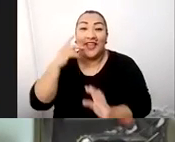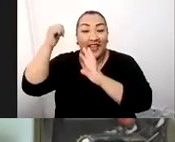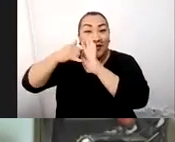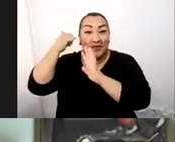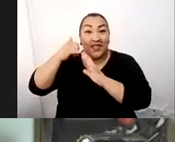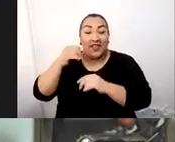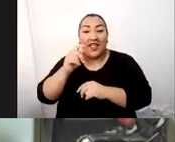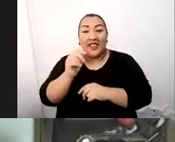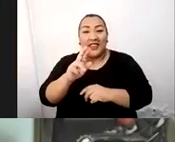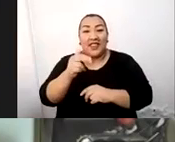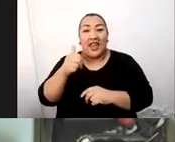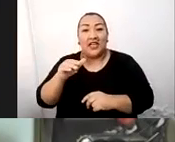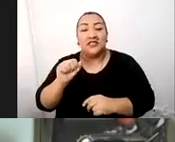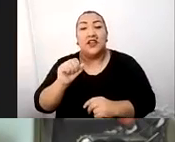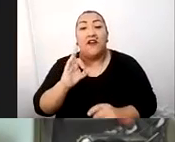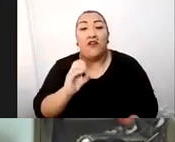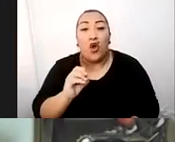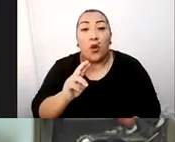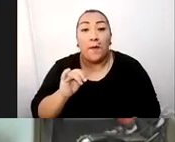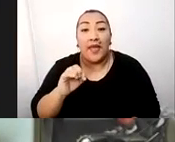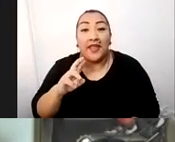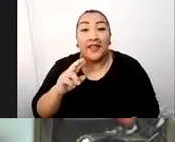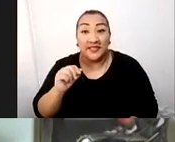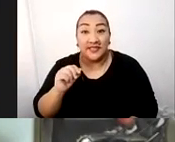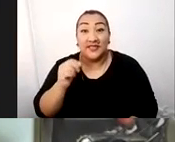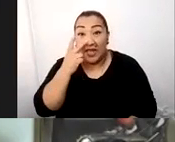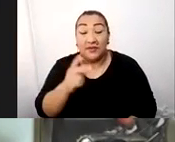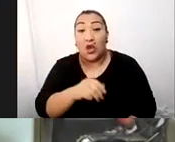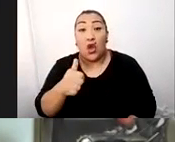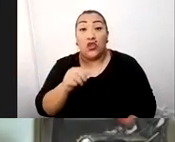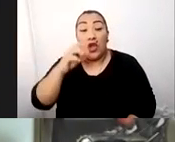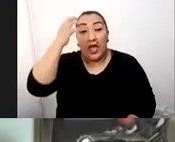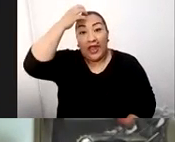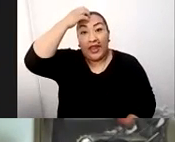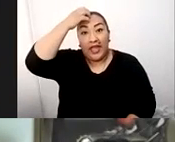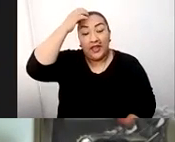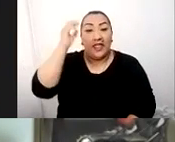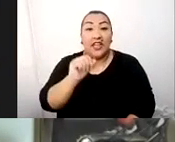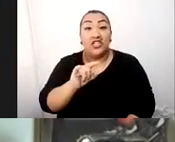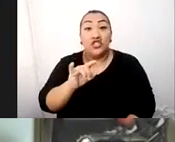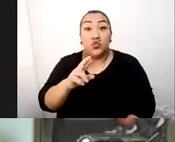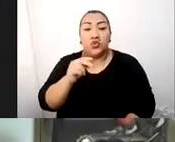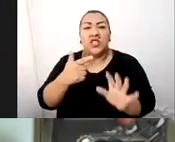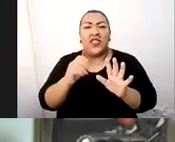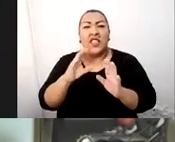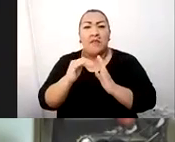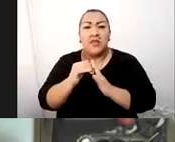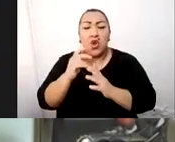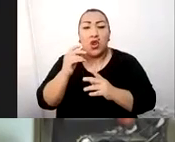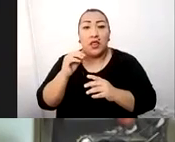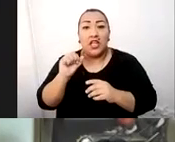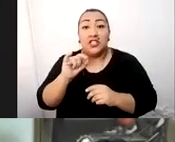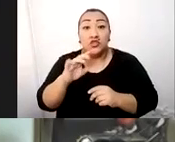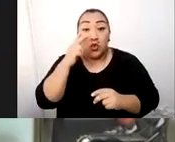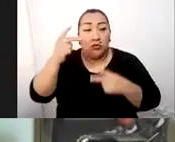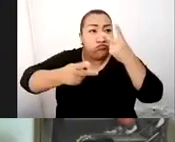una serie interesante, importante en Netflix, que es La Reina del Sur, con 70 millones de visitantes, de fanáticos que ven esta serie.